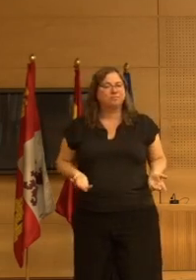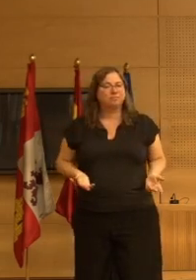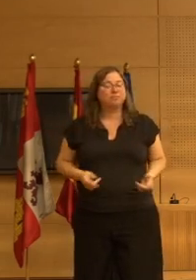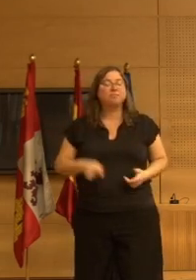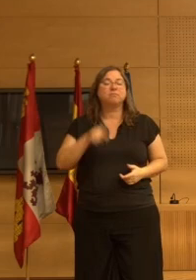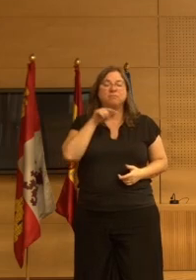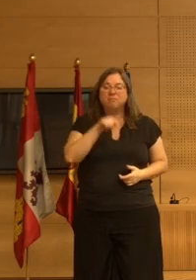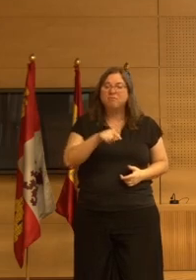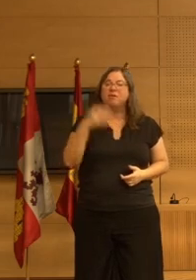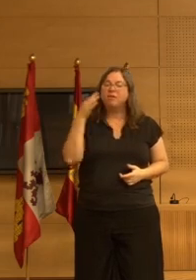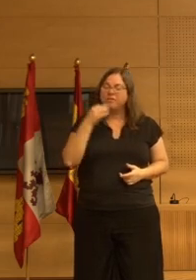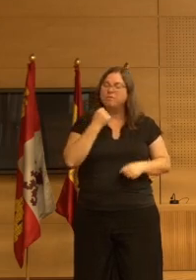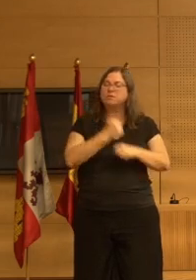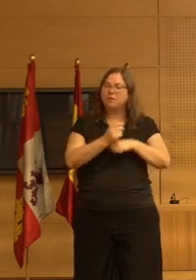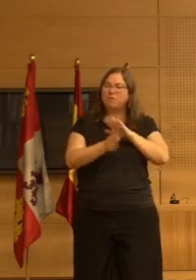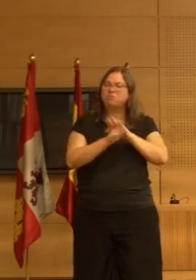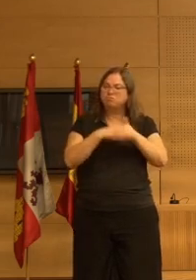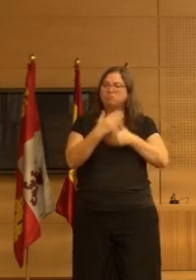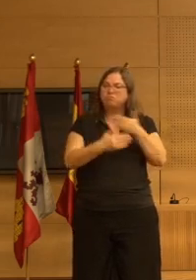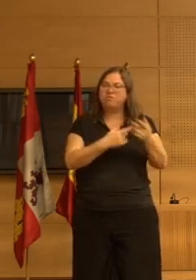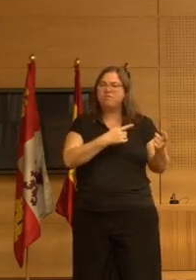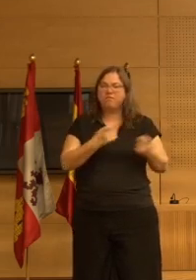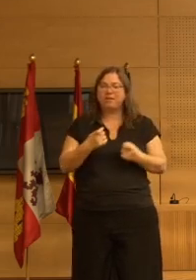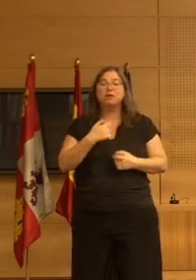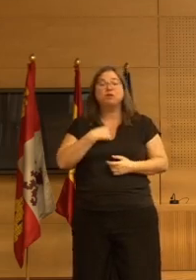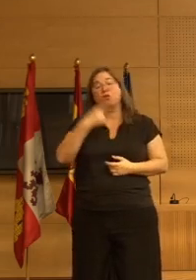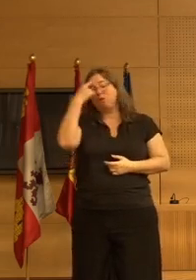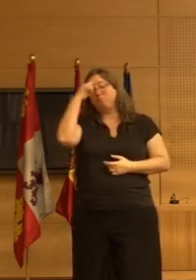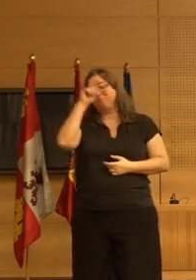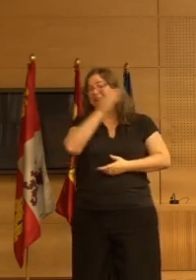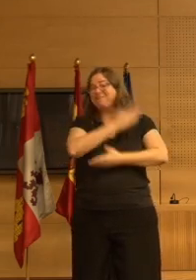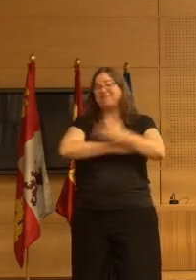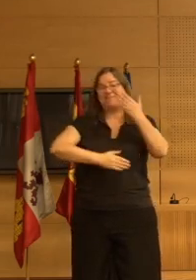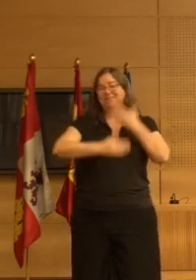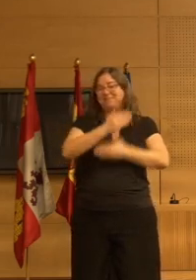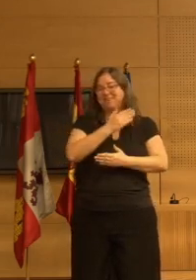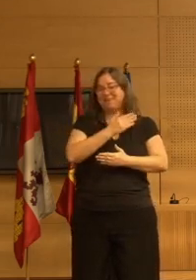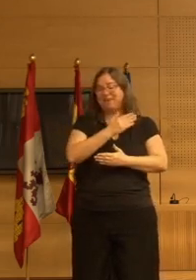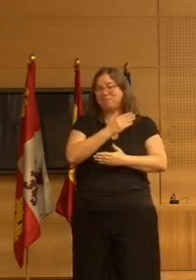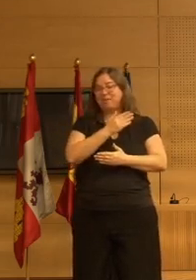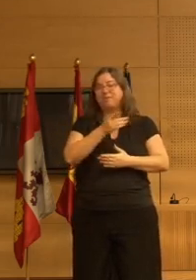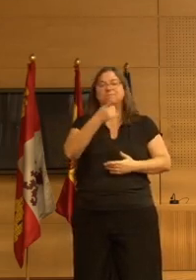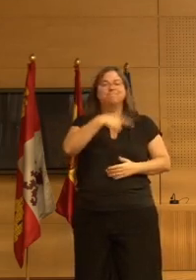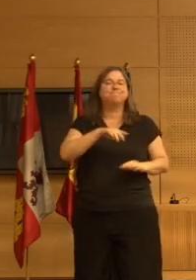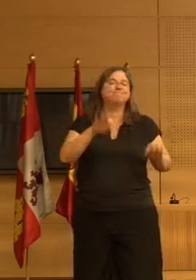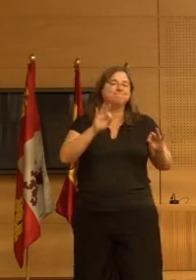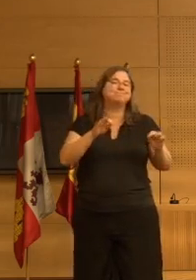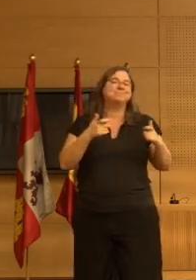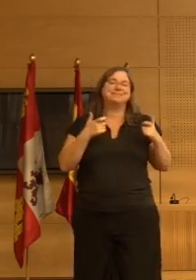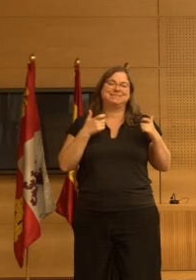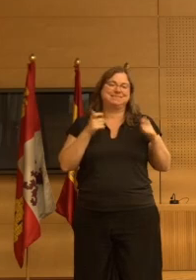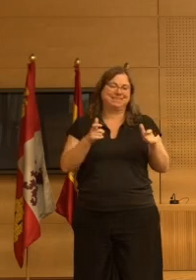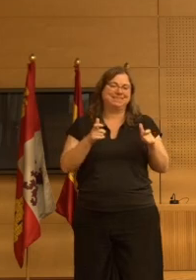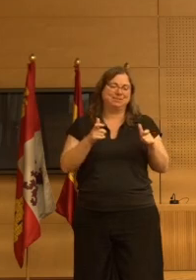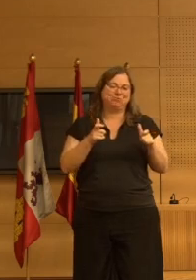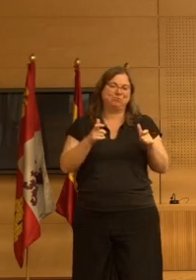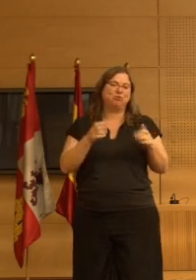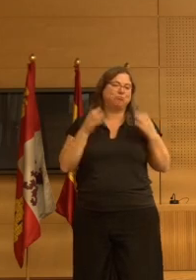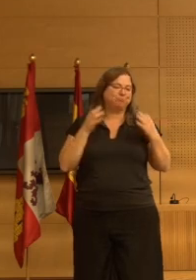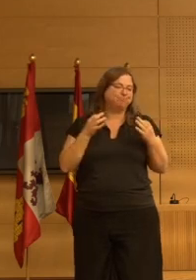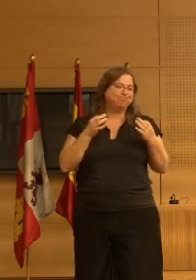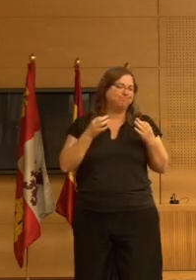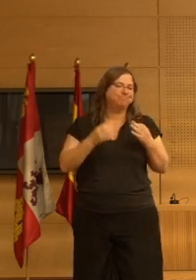tenemos seguramente mucho que hacer y bueno y yo sé también que en discapacidad sois un sector posiblemente